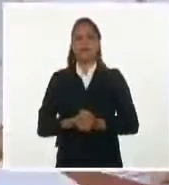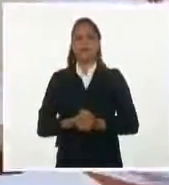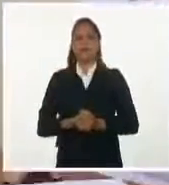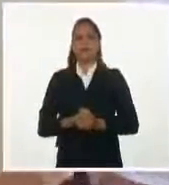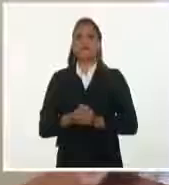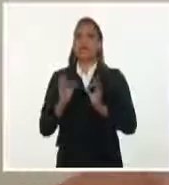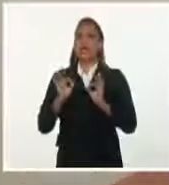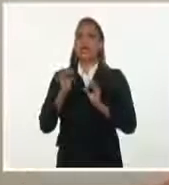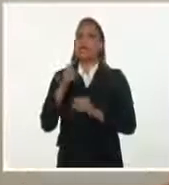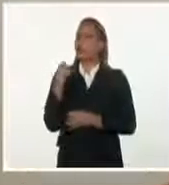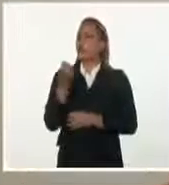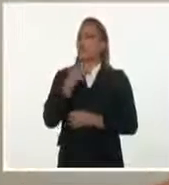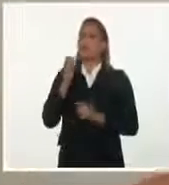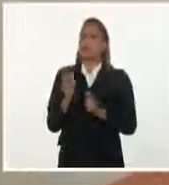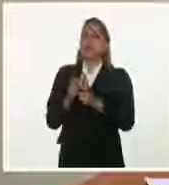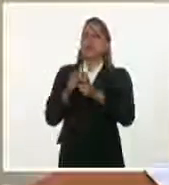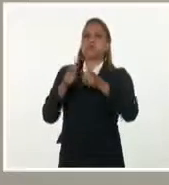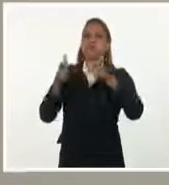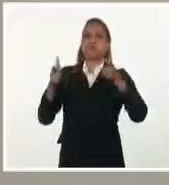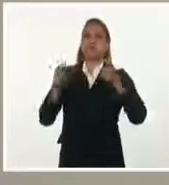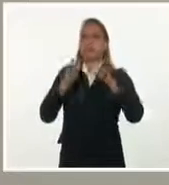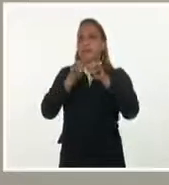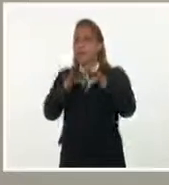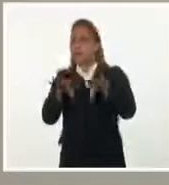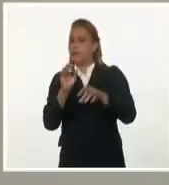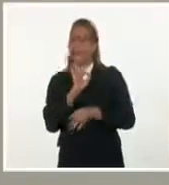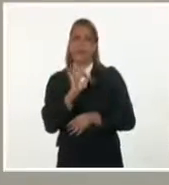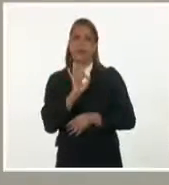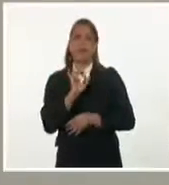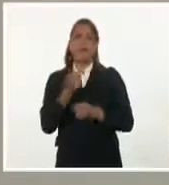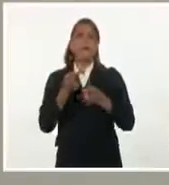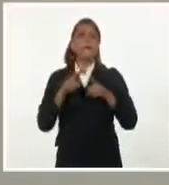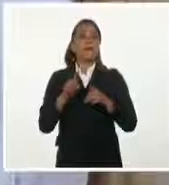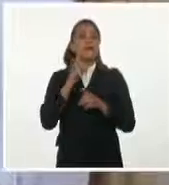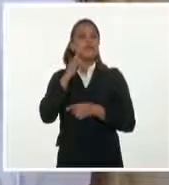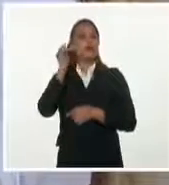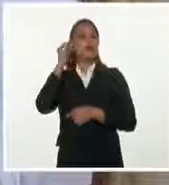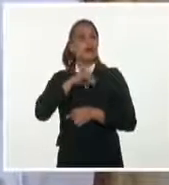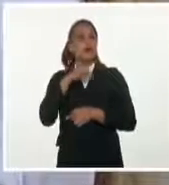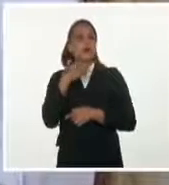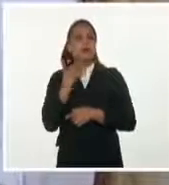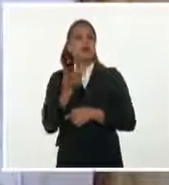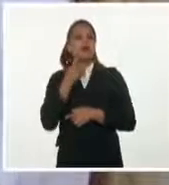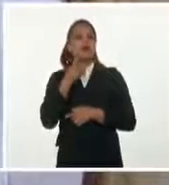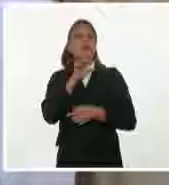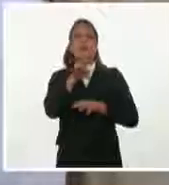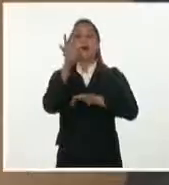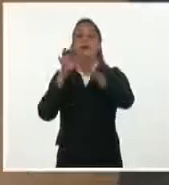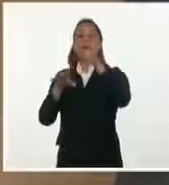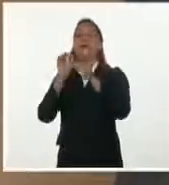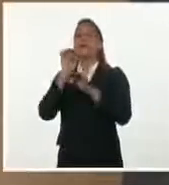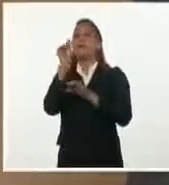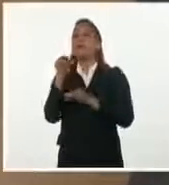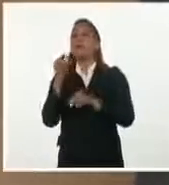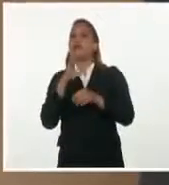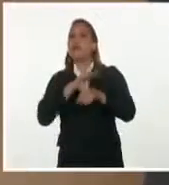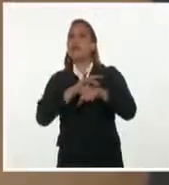nosotros no tenemos una transmisión muy alta, pero por otra parte nosotros detectamos muchos casos, porque hay países que tienen,